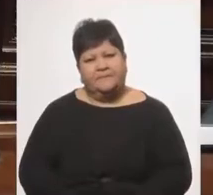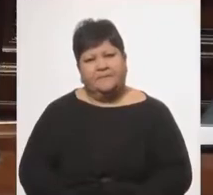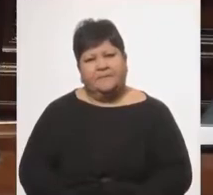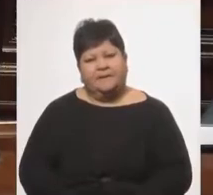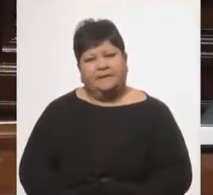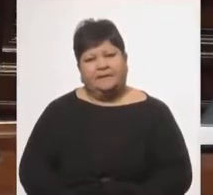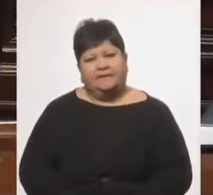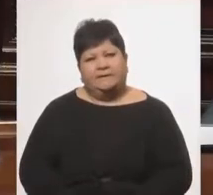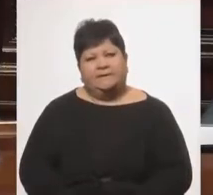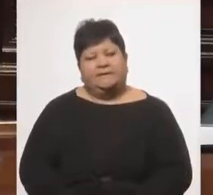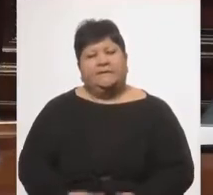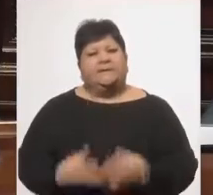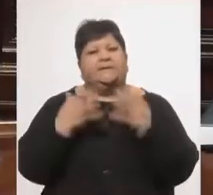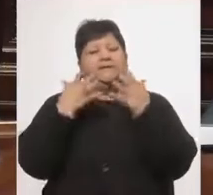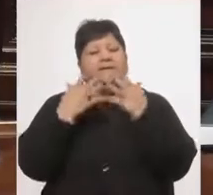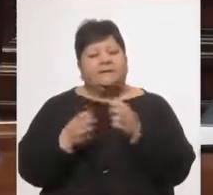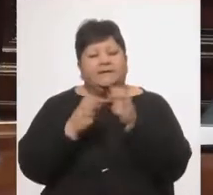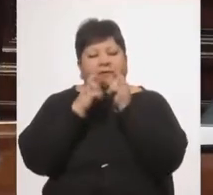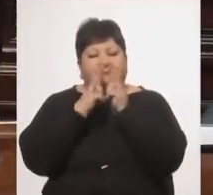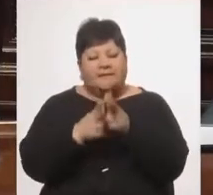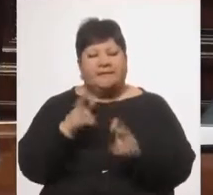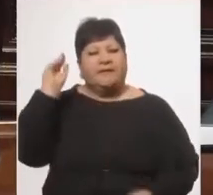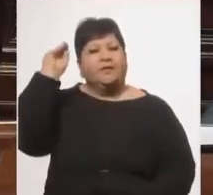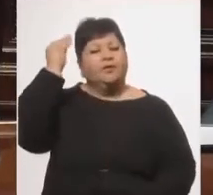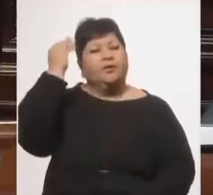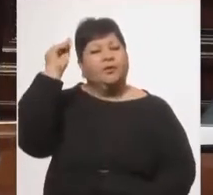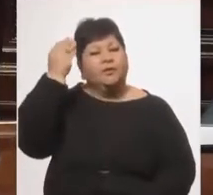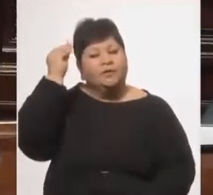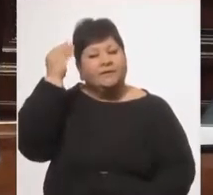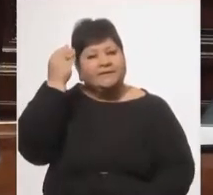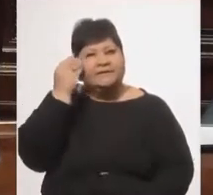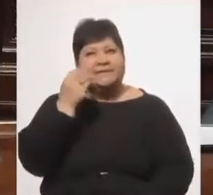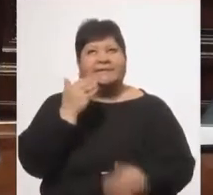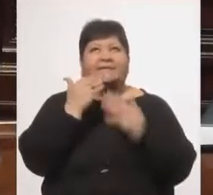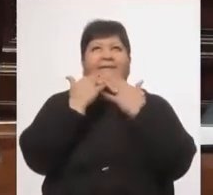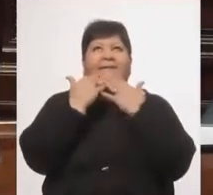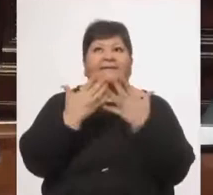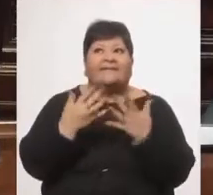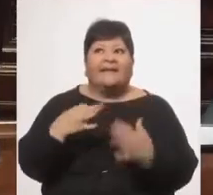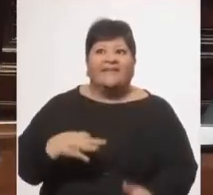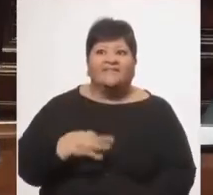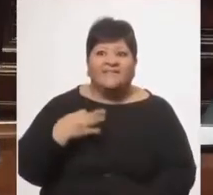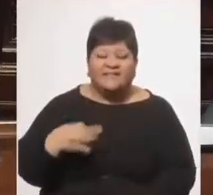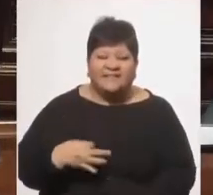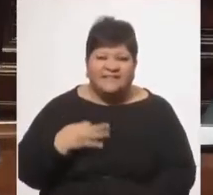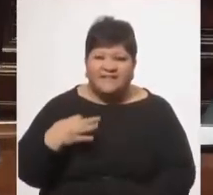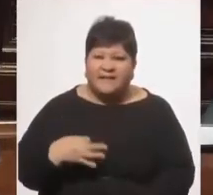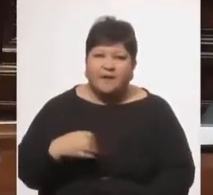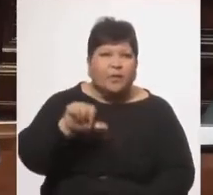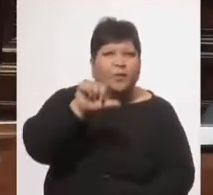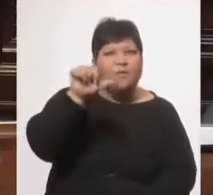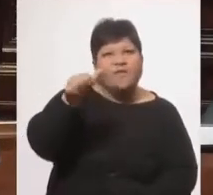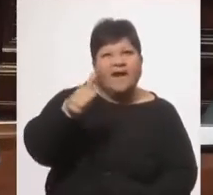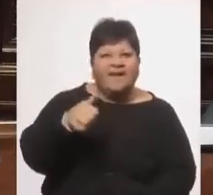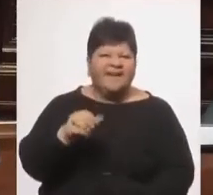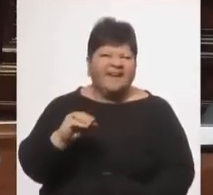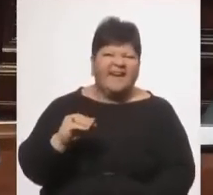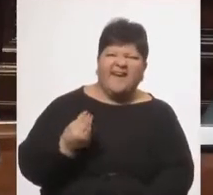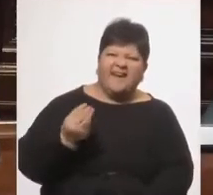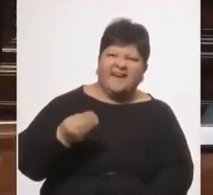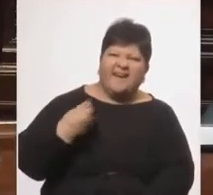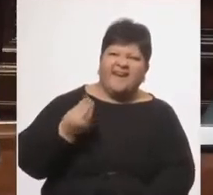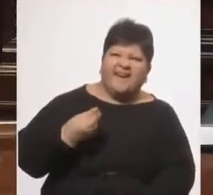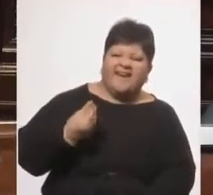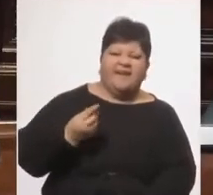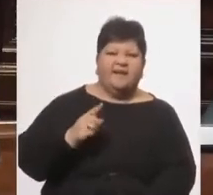Y le quiero transmitir a los jóvenes, hay que darle gracias a la vida. Triunfar en la vida no es ganar, triunfar en